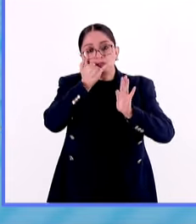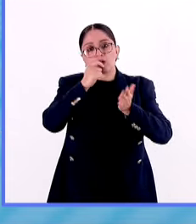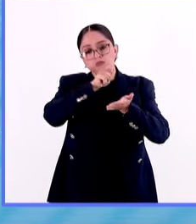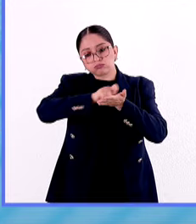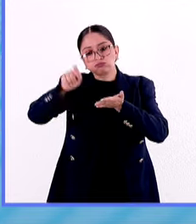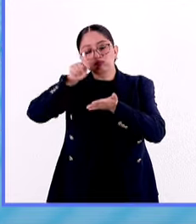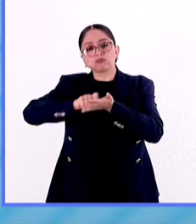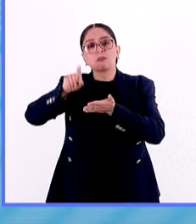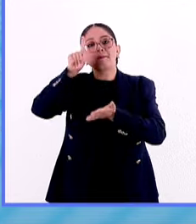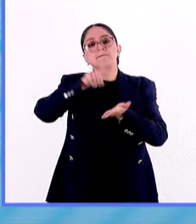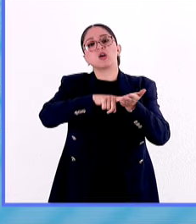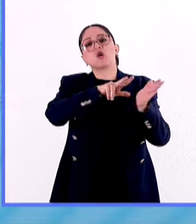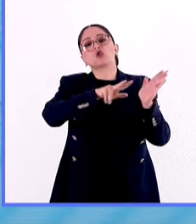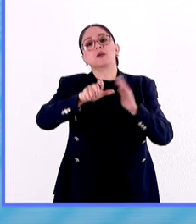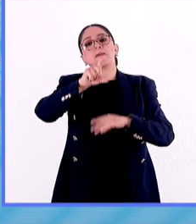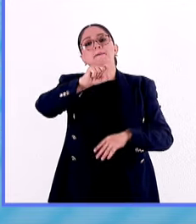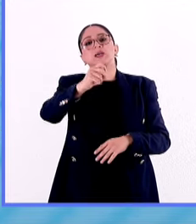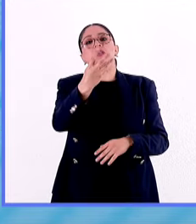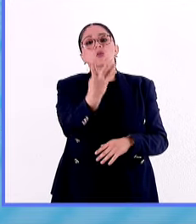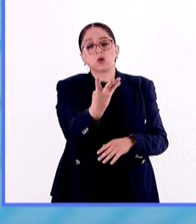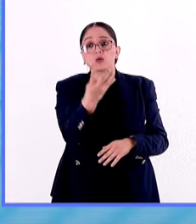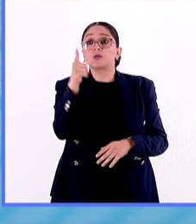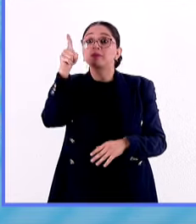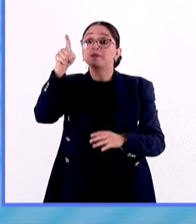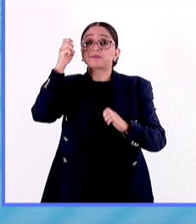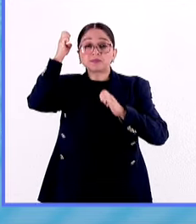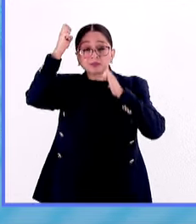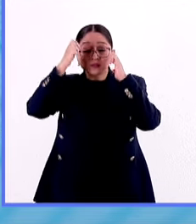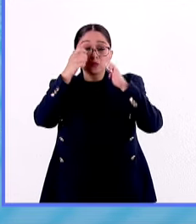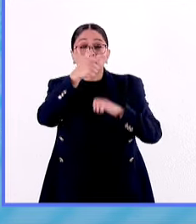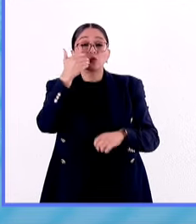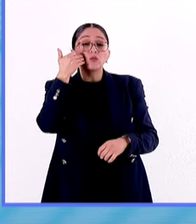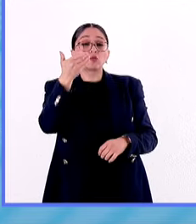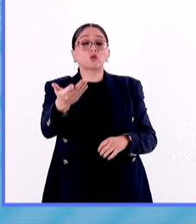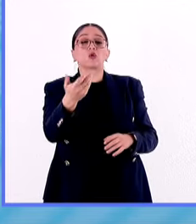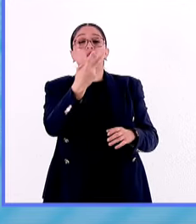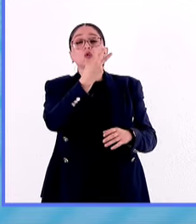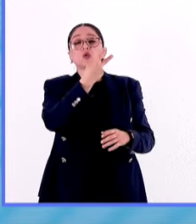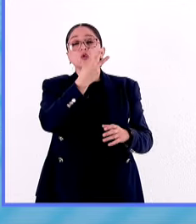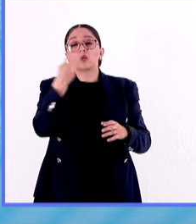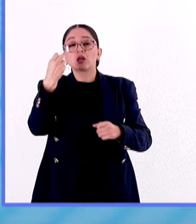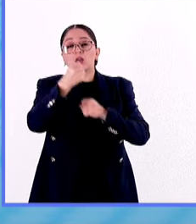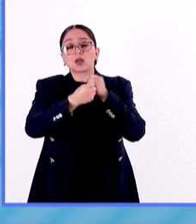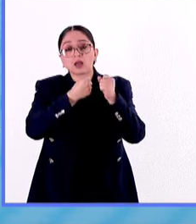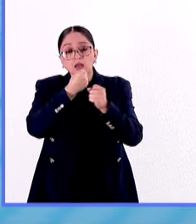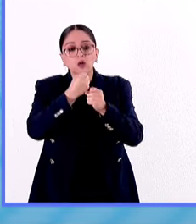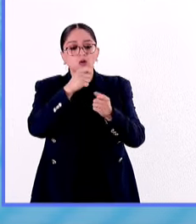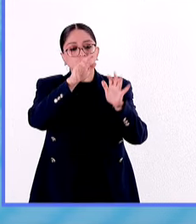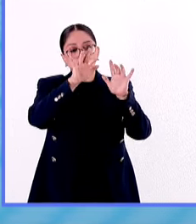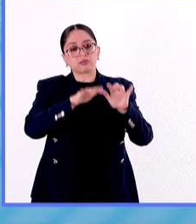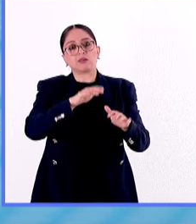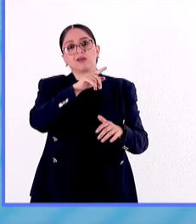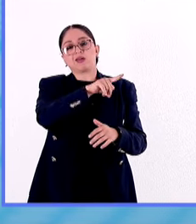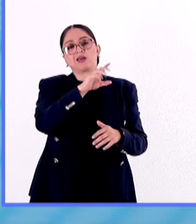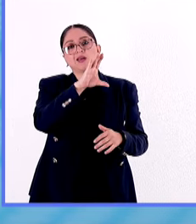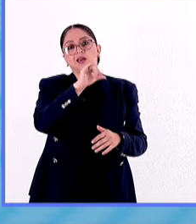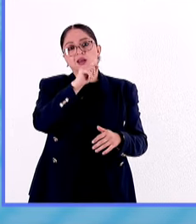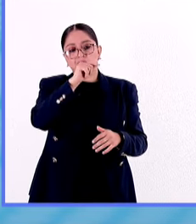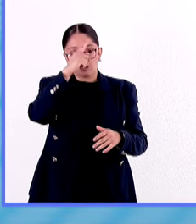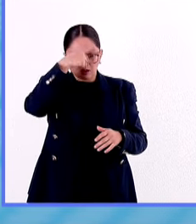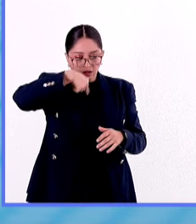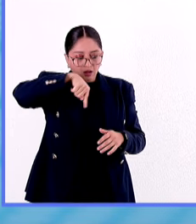1824. En la exposición podrán ver documentos de hace 200 años como el acta constitutiva, un ejemplar de la constitución de